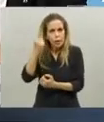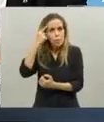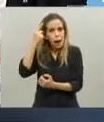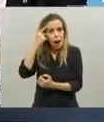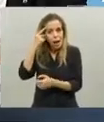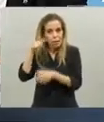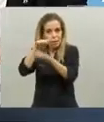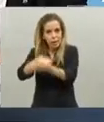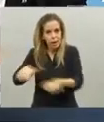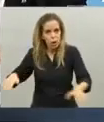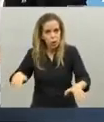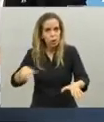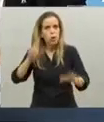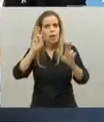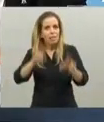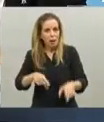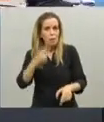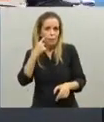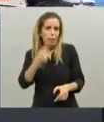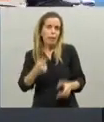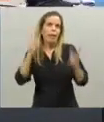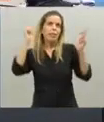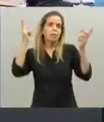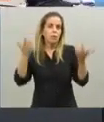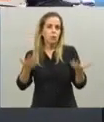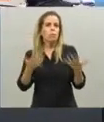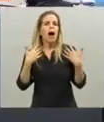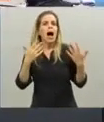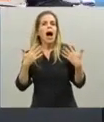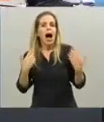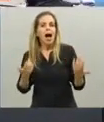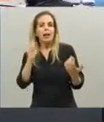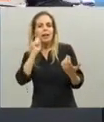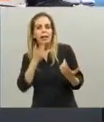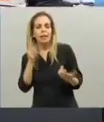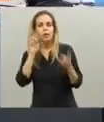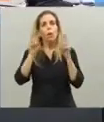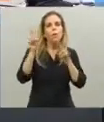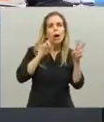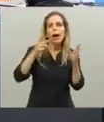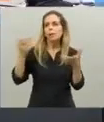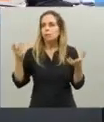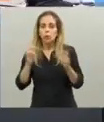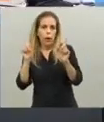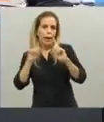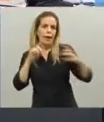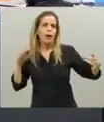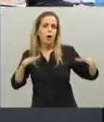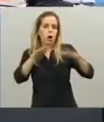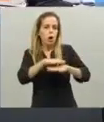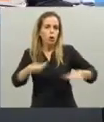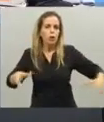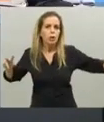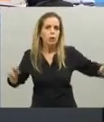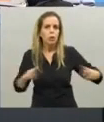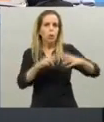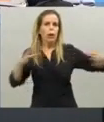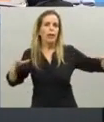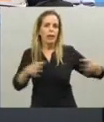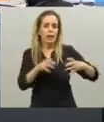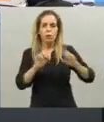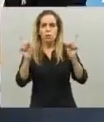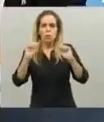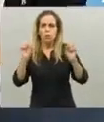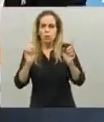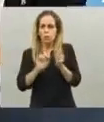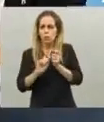La gente cumplió y además en el caso de los chicos, a diferencia de los centros comerciales, están distribuidos en toda la ciudad, no es que se encuentran todos juntos en Callao y Santa Fe, digamos, sino